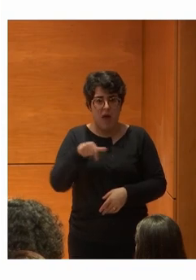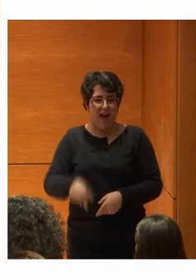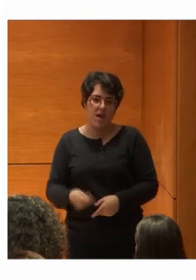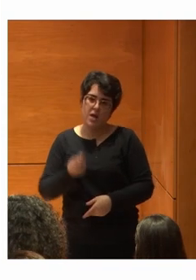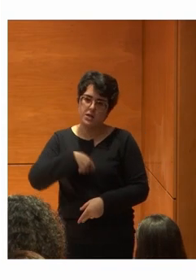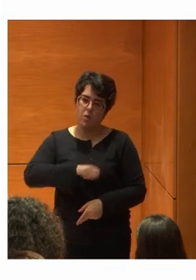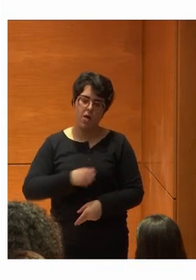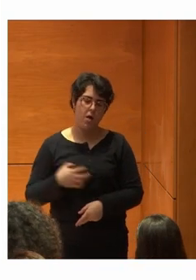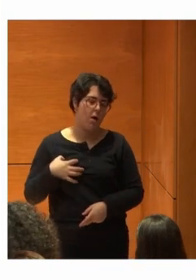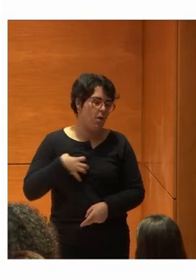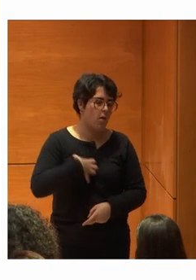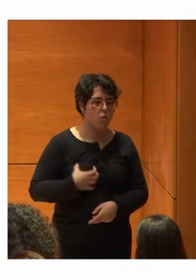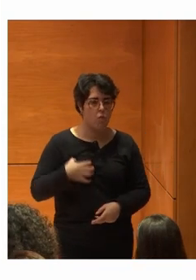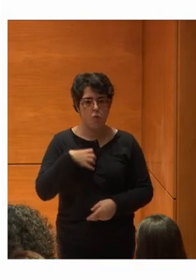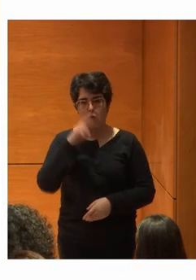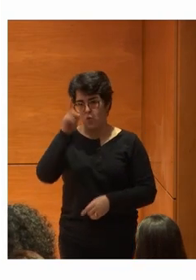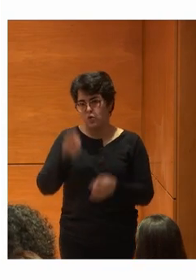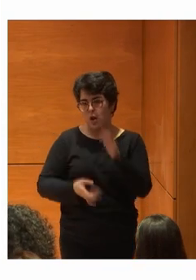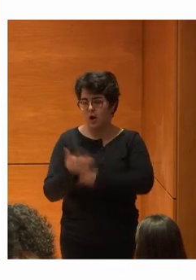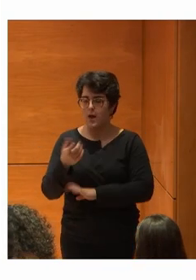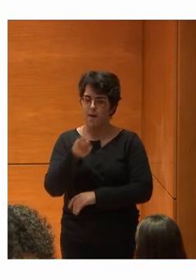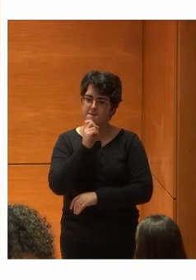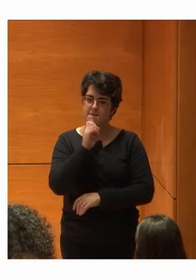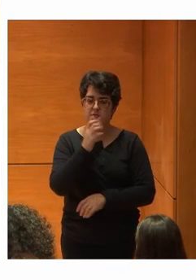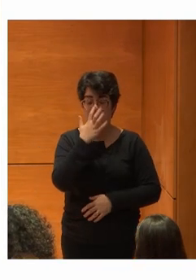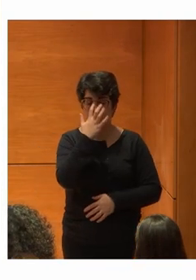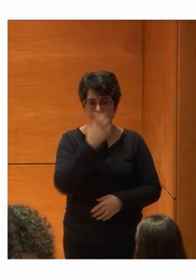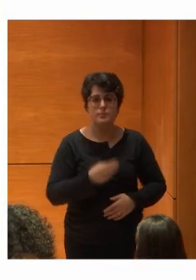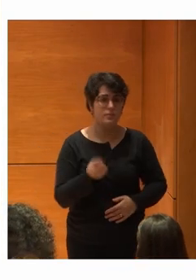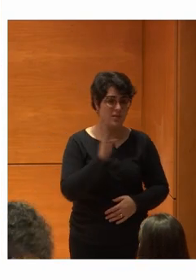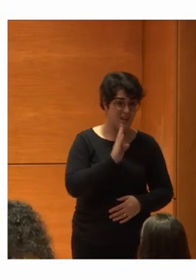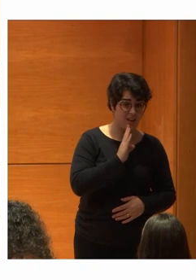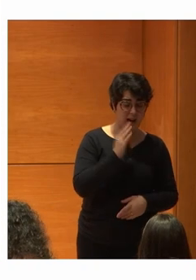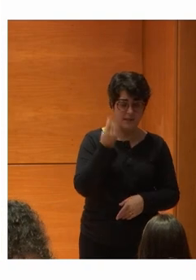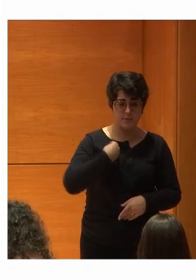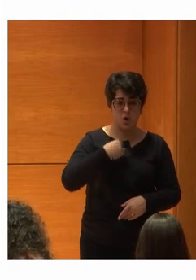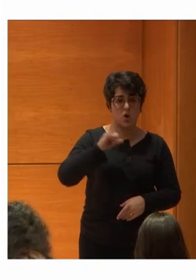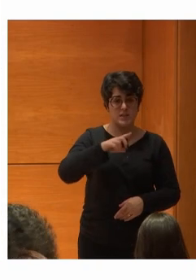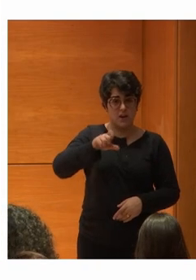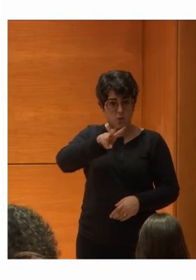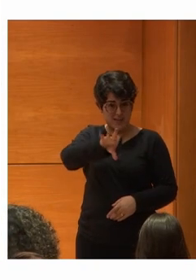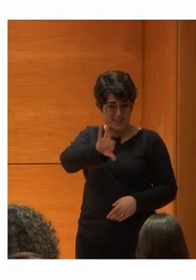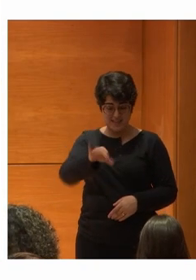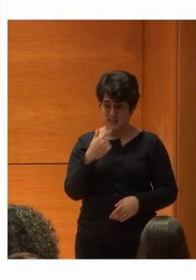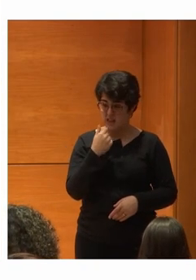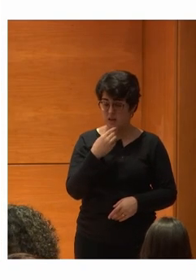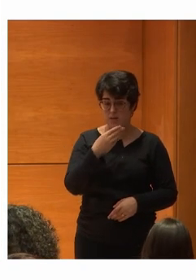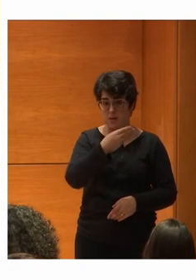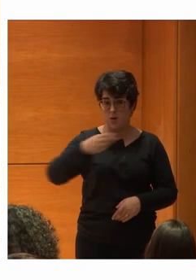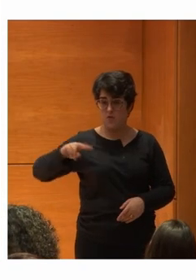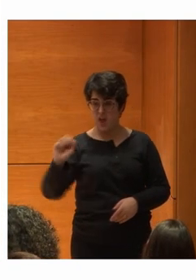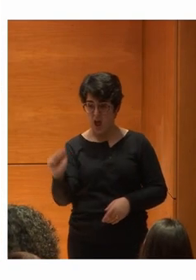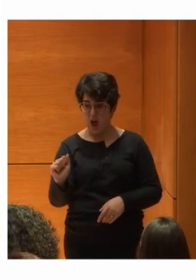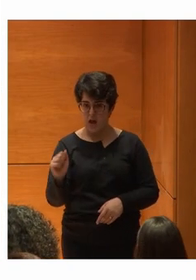cuesta mucho Crear esa cultura Sí, un poco como Como decía José Luis Que en BBVA